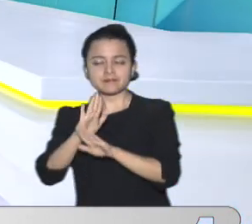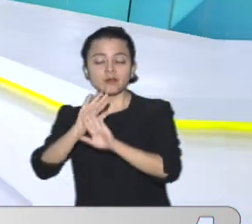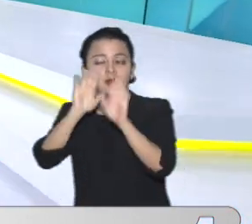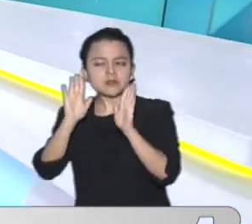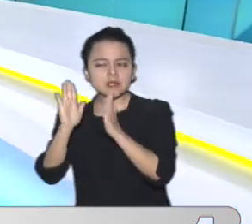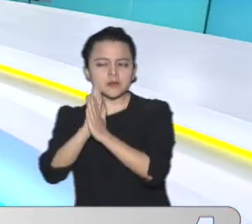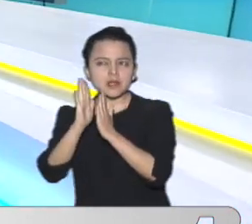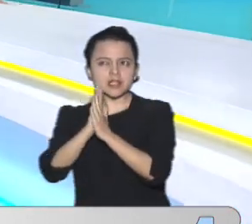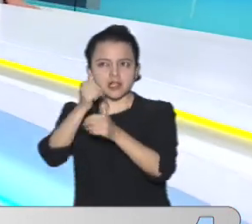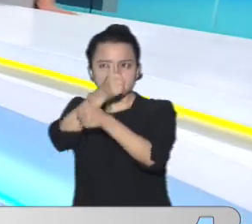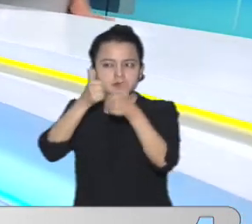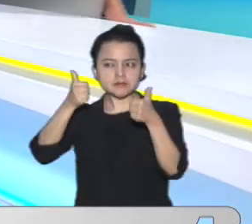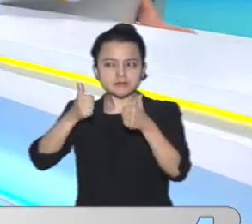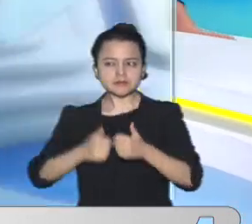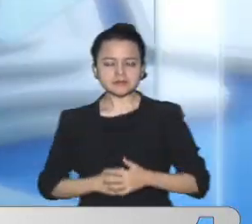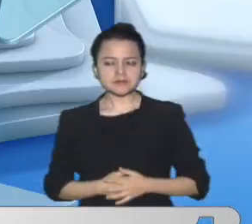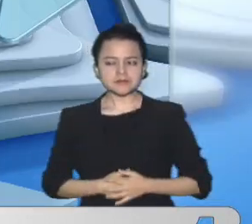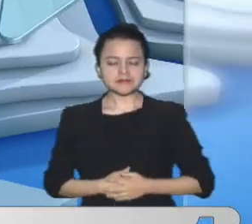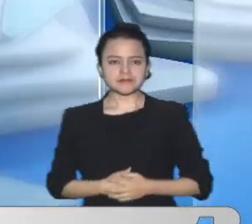autoridades Sobre este tema Buenos días